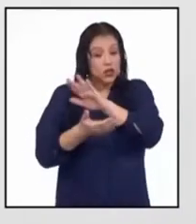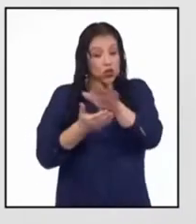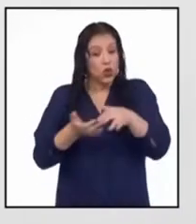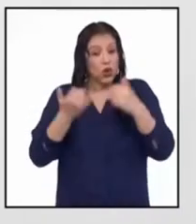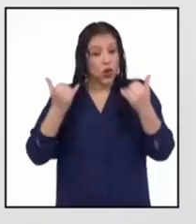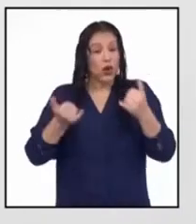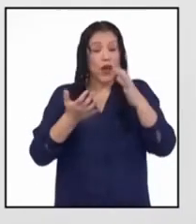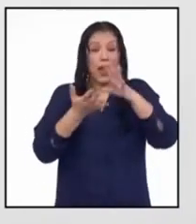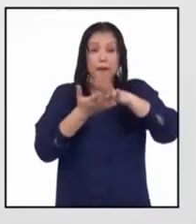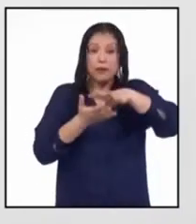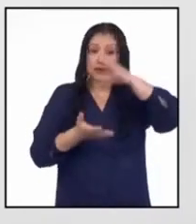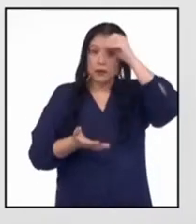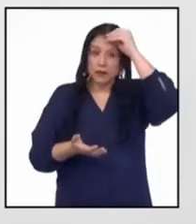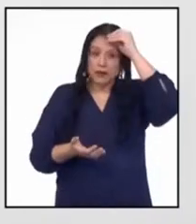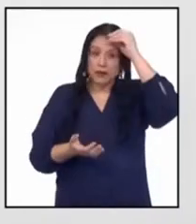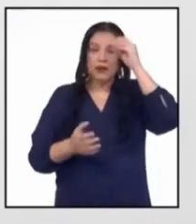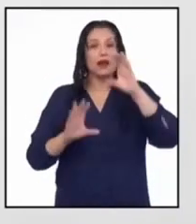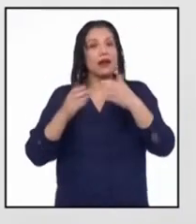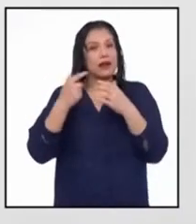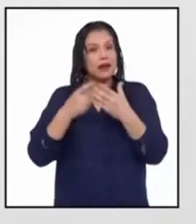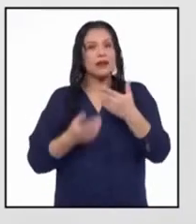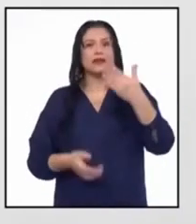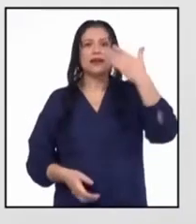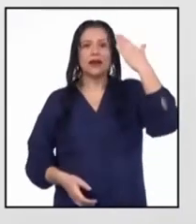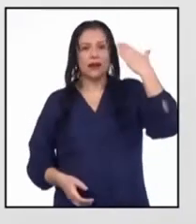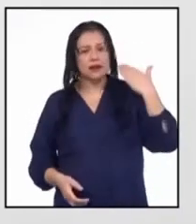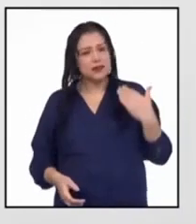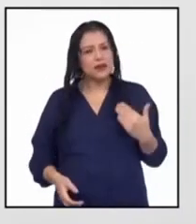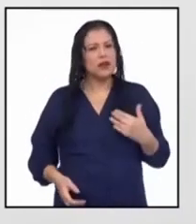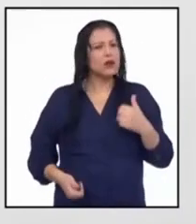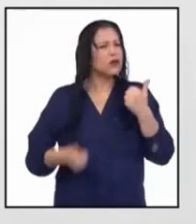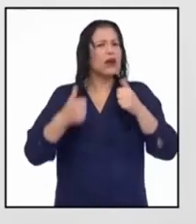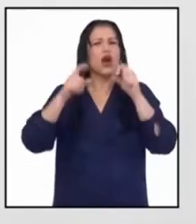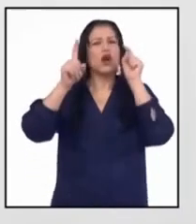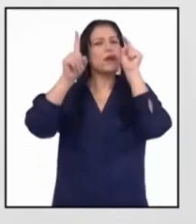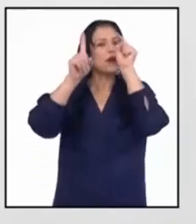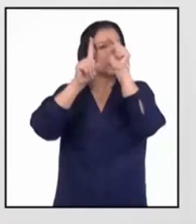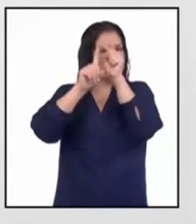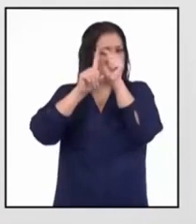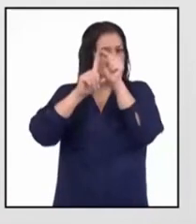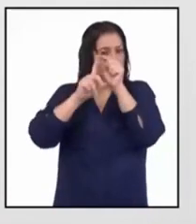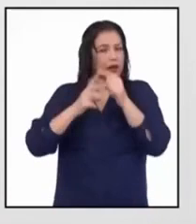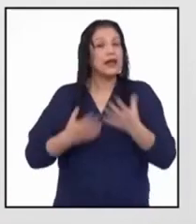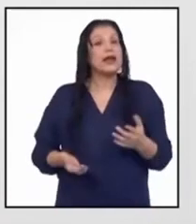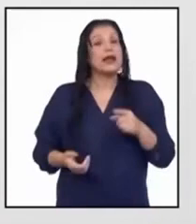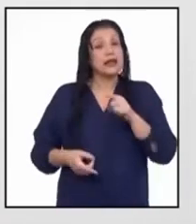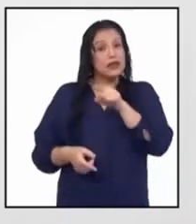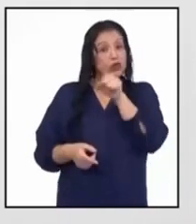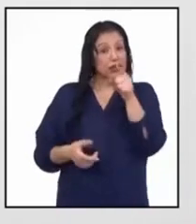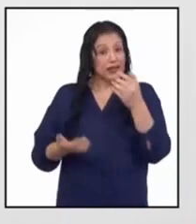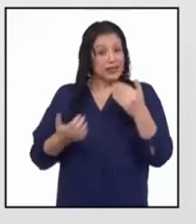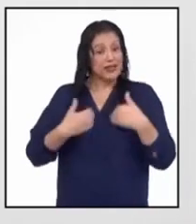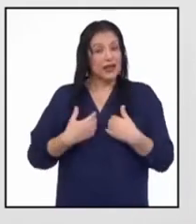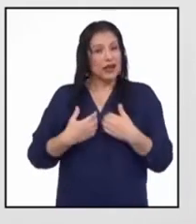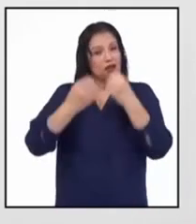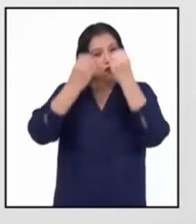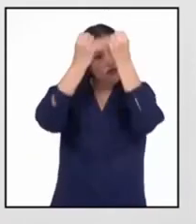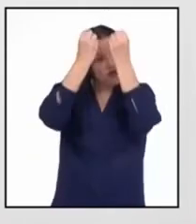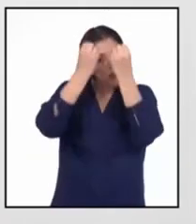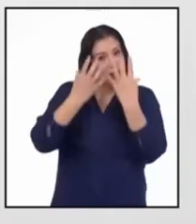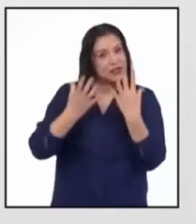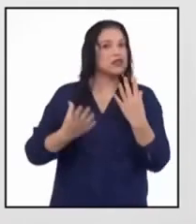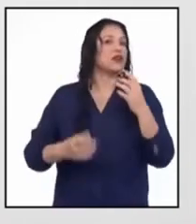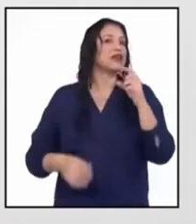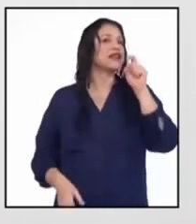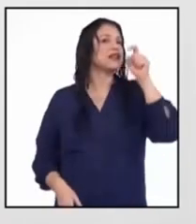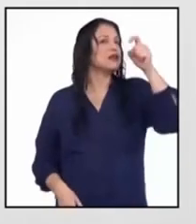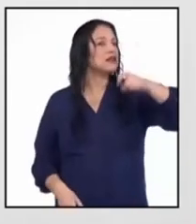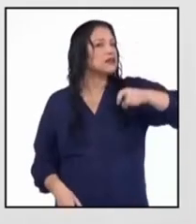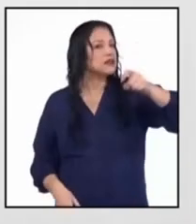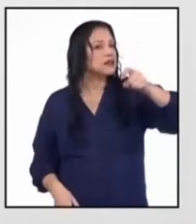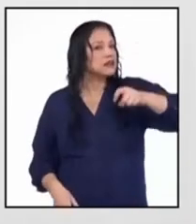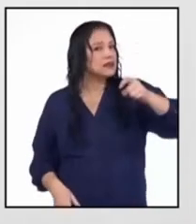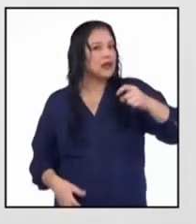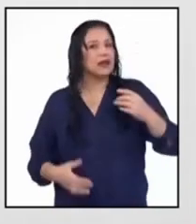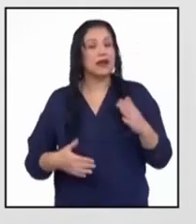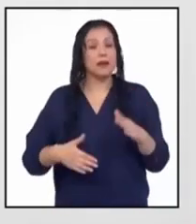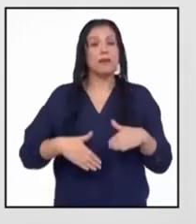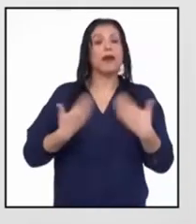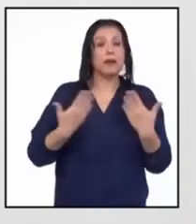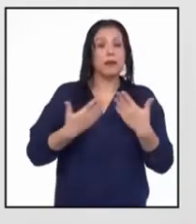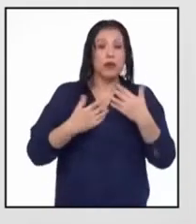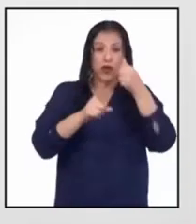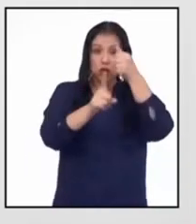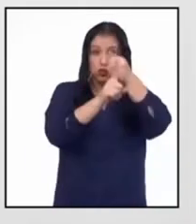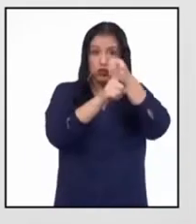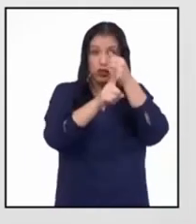hoy y el programa anterior es con la finalidad de que tengan la información necesaria para que puedan